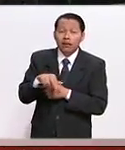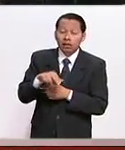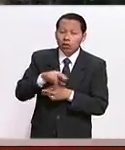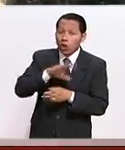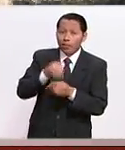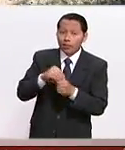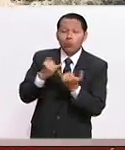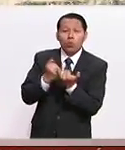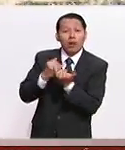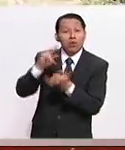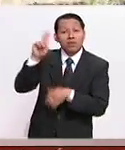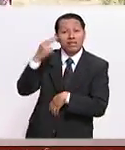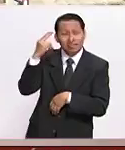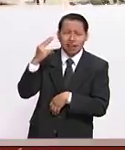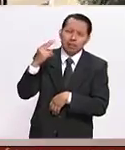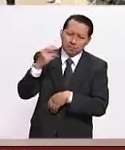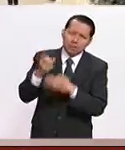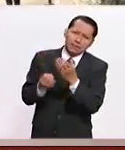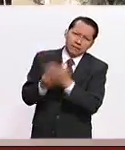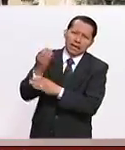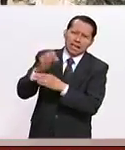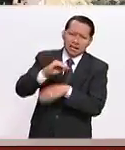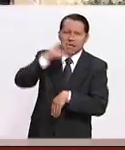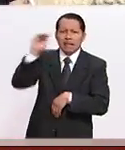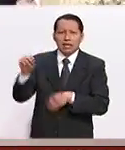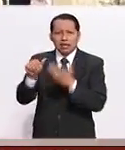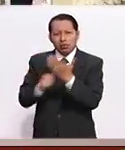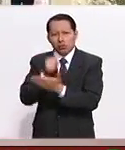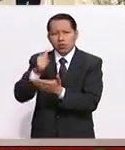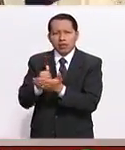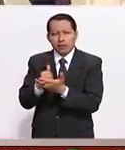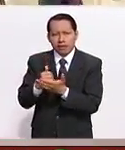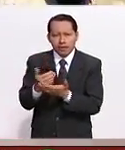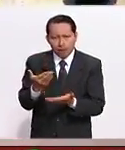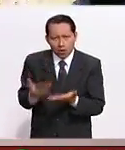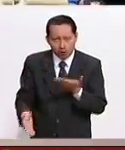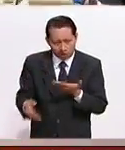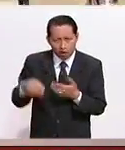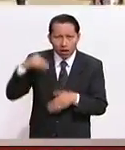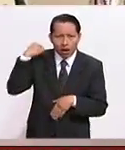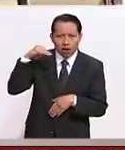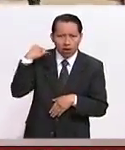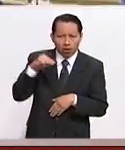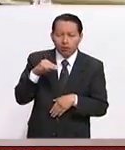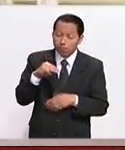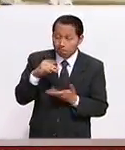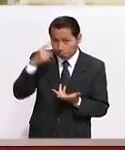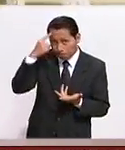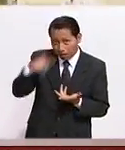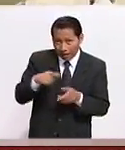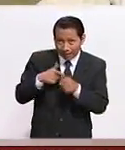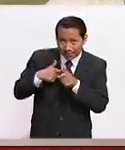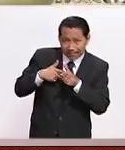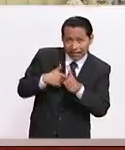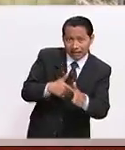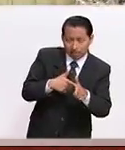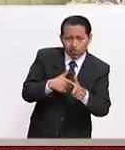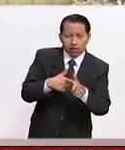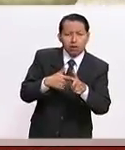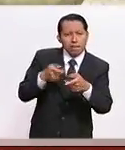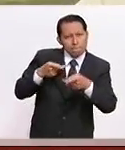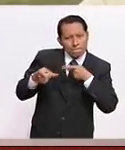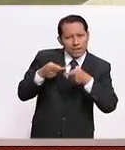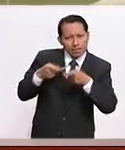universitarios tuve que salir o emigrar a una ciudad como lo que es ahora Morelia para seguir continuando con mi